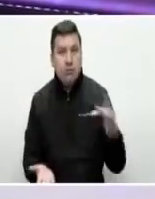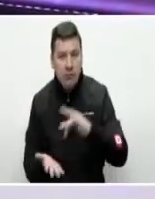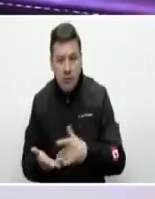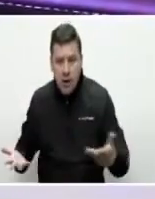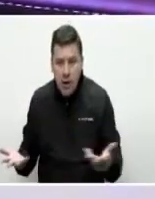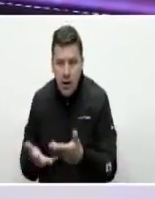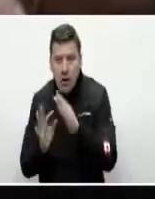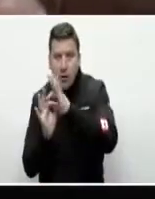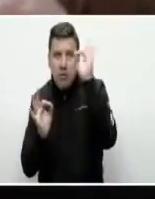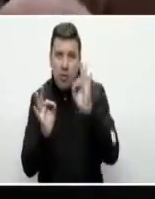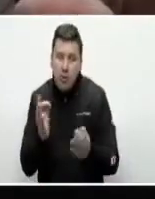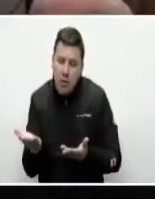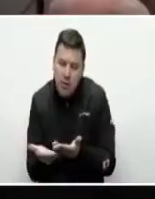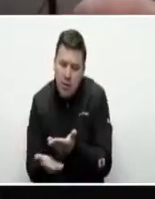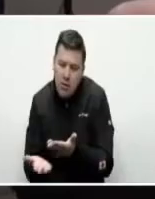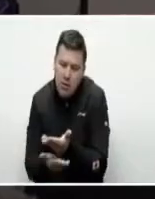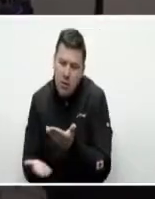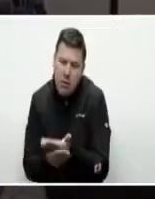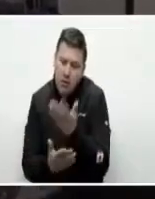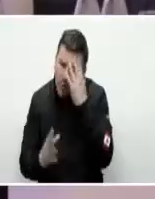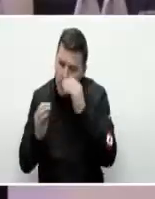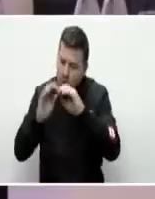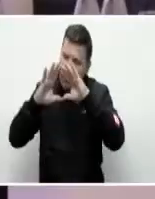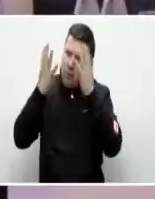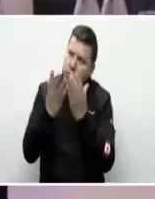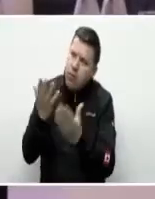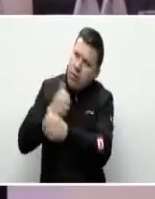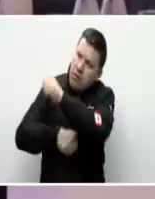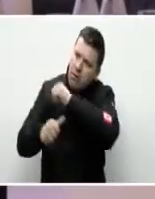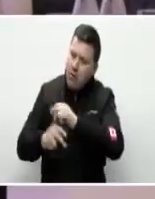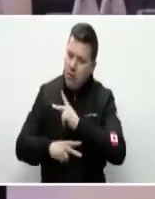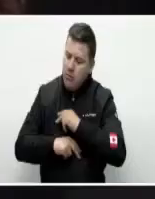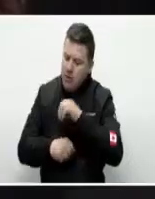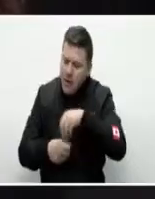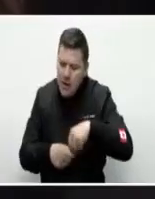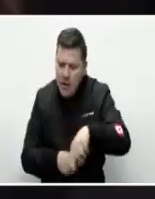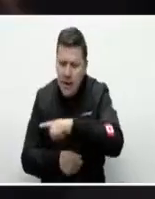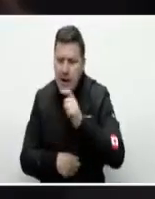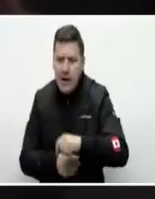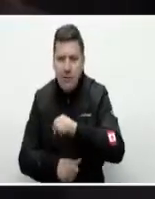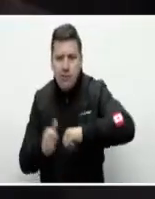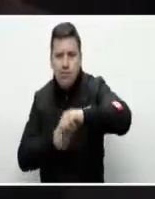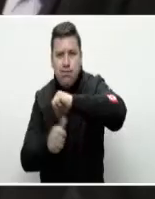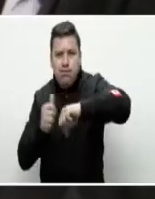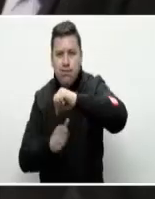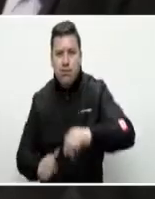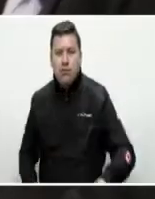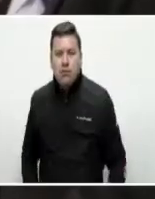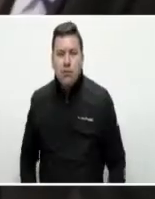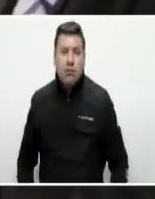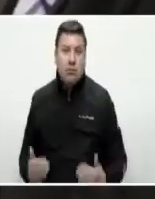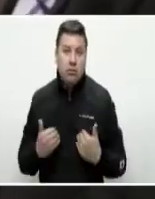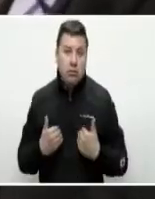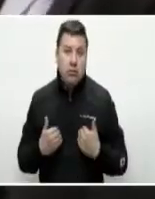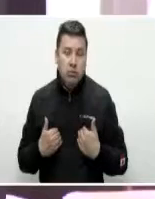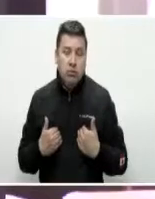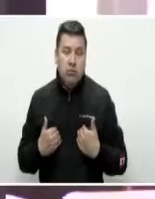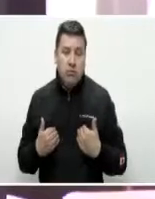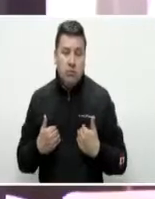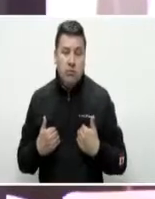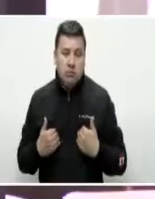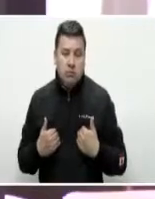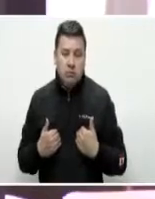comisiones regionales a enfrentar los retos de la globalización con formación pertinente a las necesidades del sector productivo. Yo he sido un